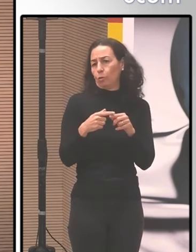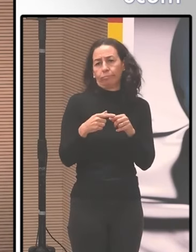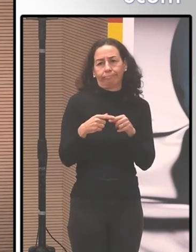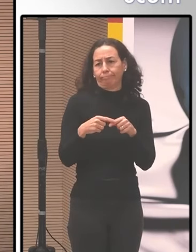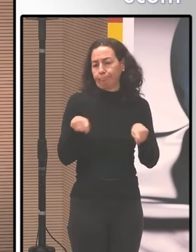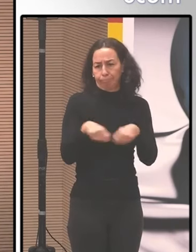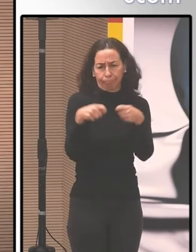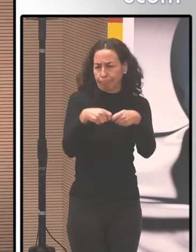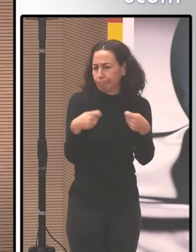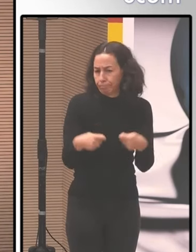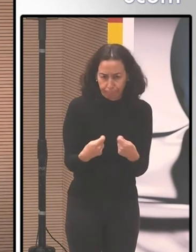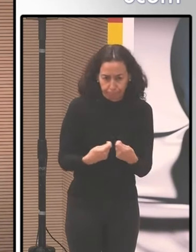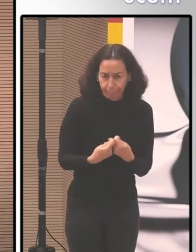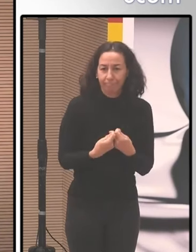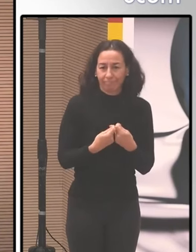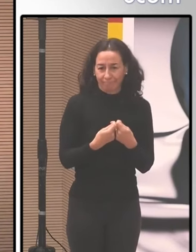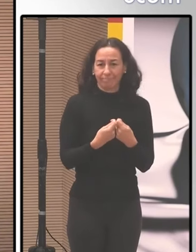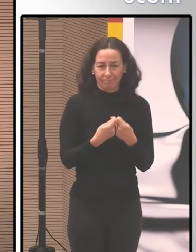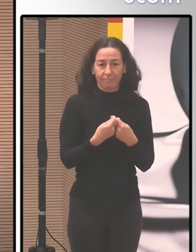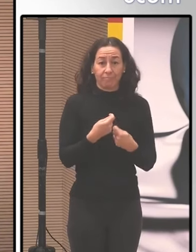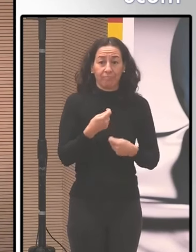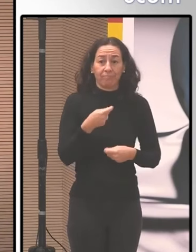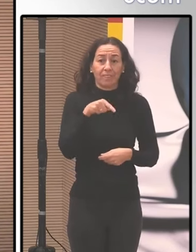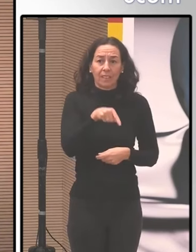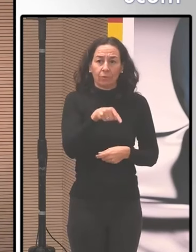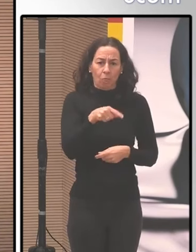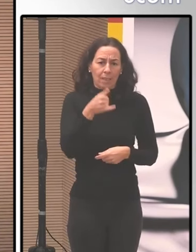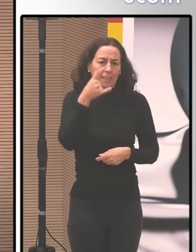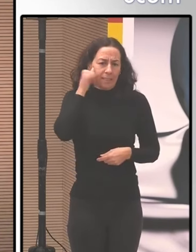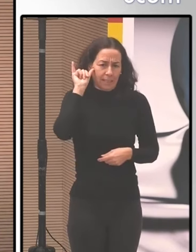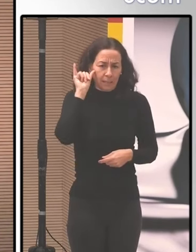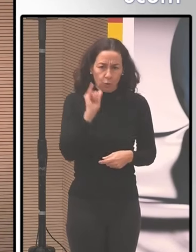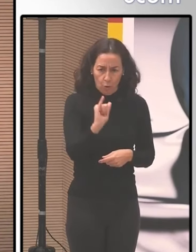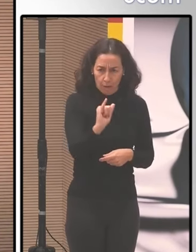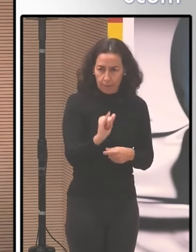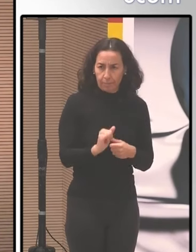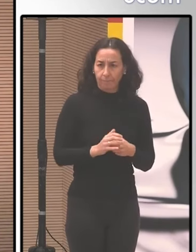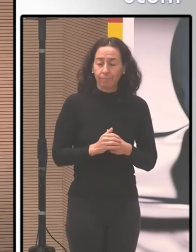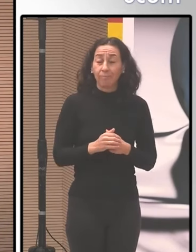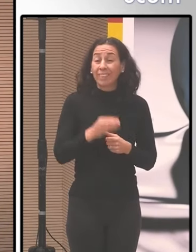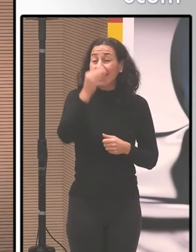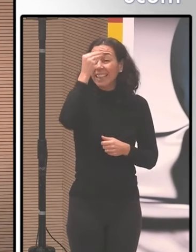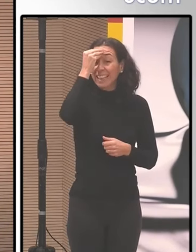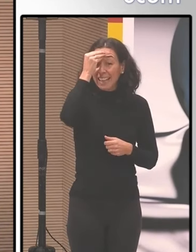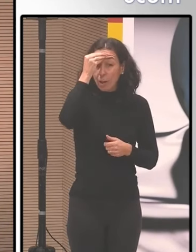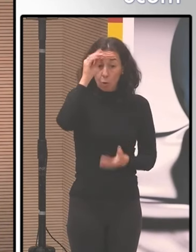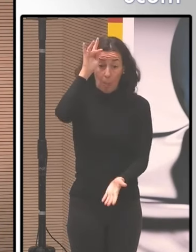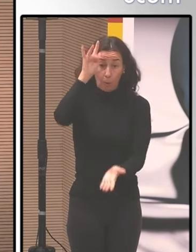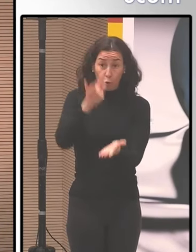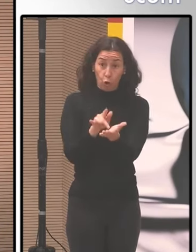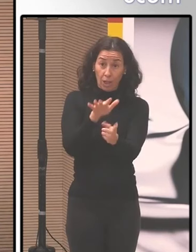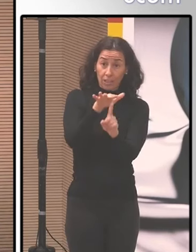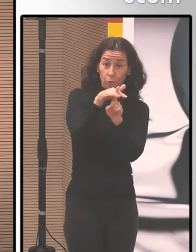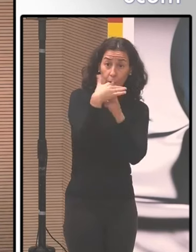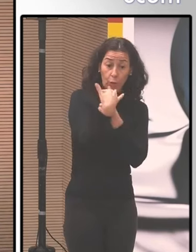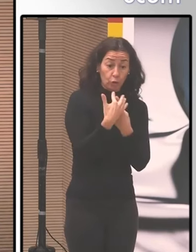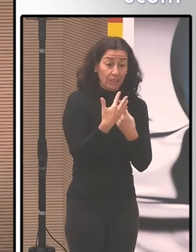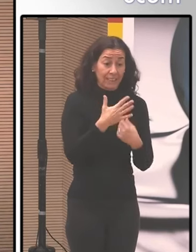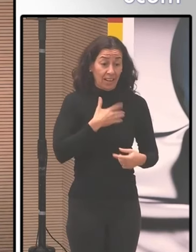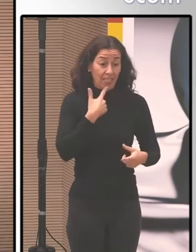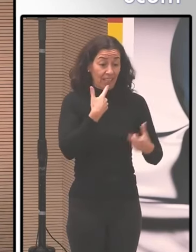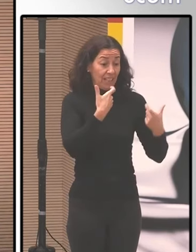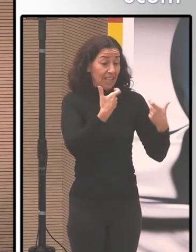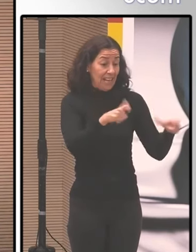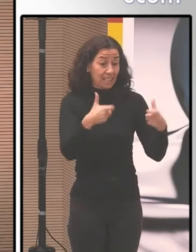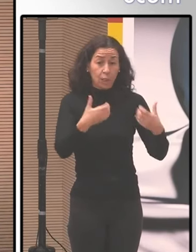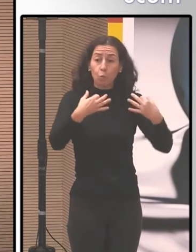democrático lo pone seriamente en riesgo creo que cuando ocurre esto cuando las clases populares cuando